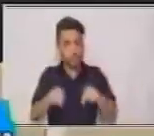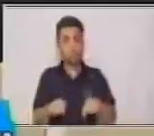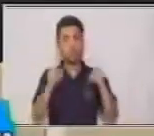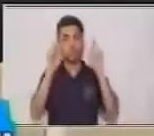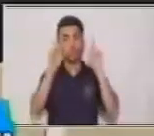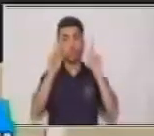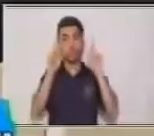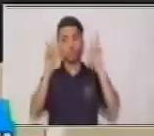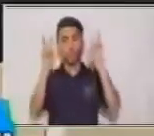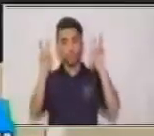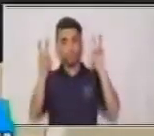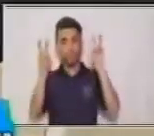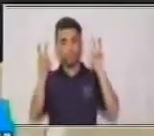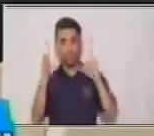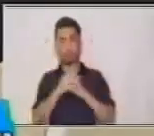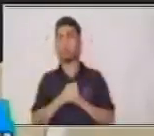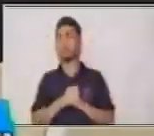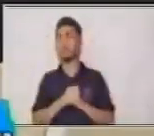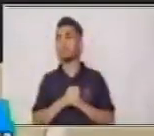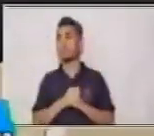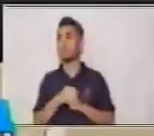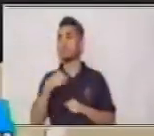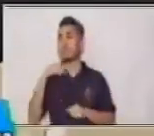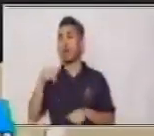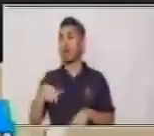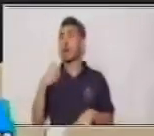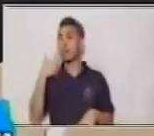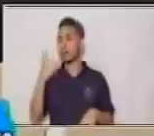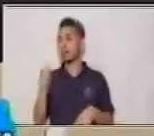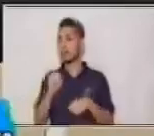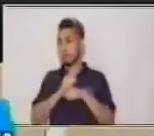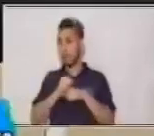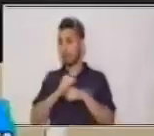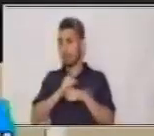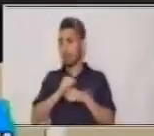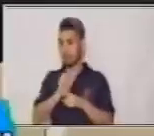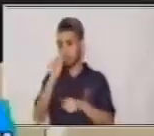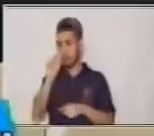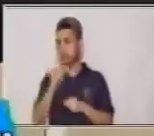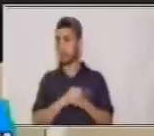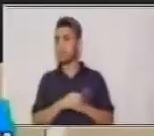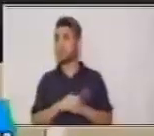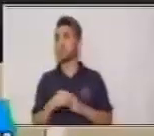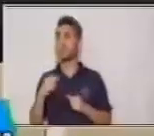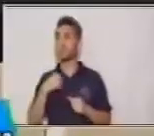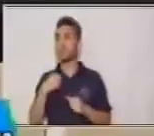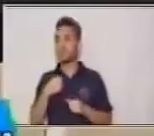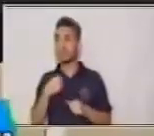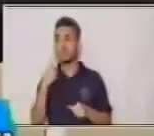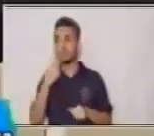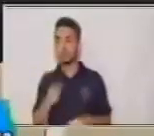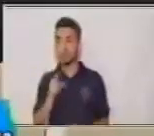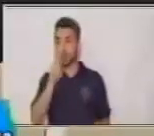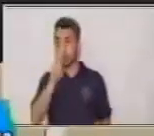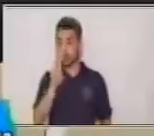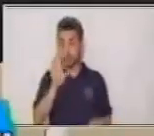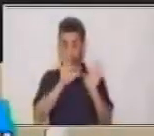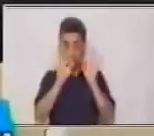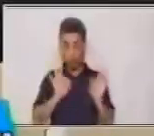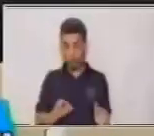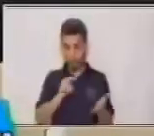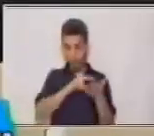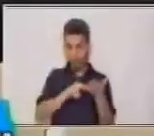Ahora bien, vamos a hacer un pequeño ejercicio. Voy a hacer los dos tipos de lectura